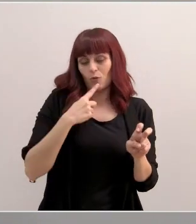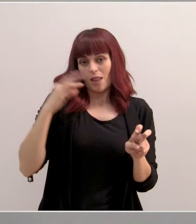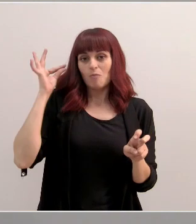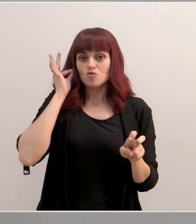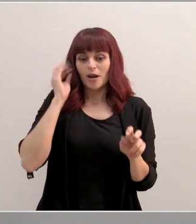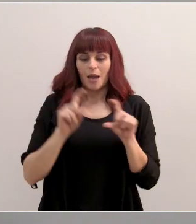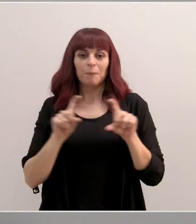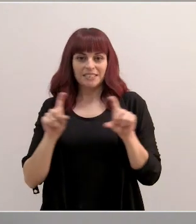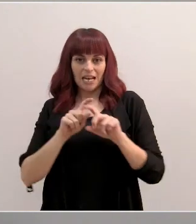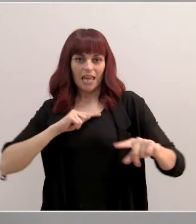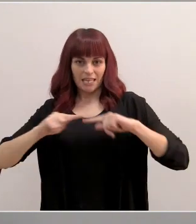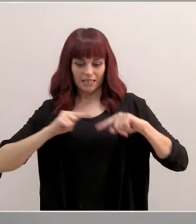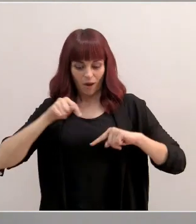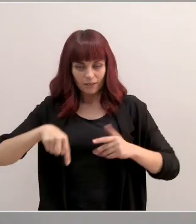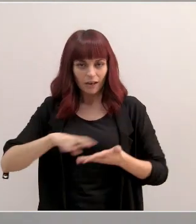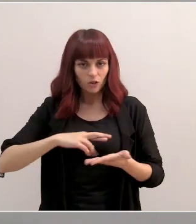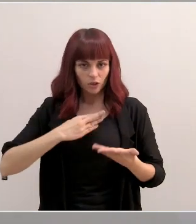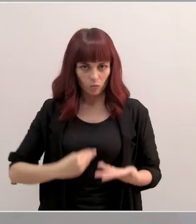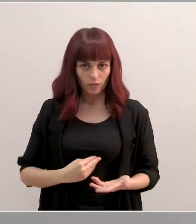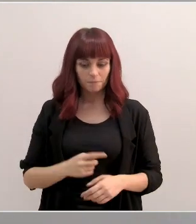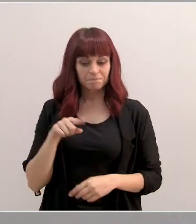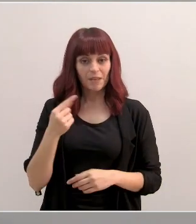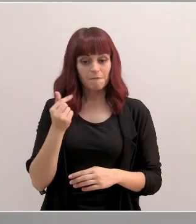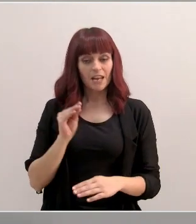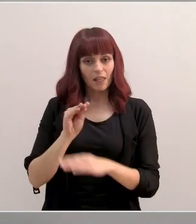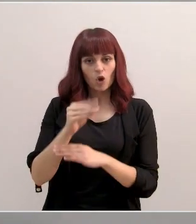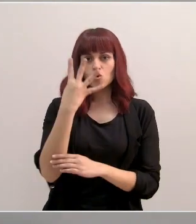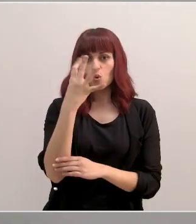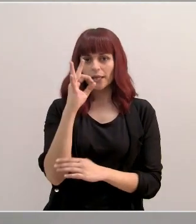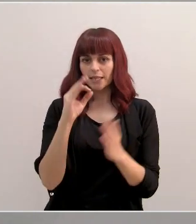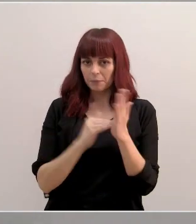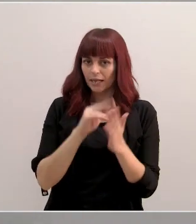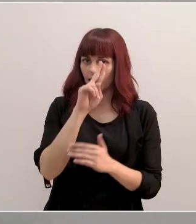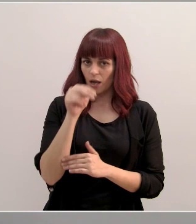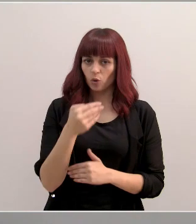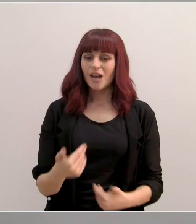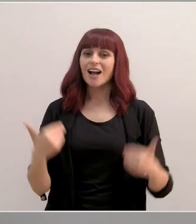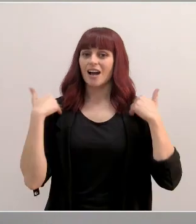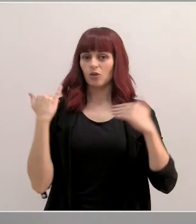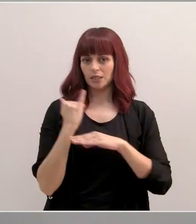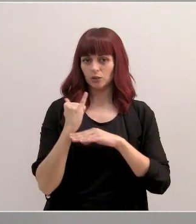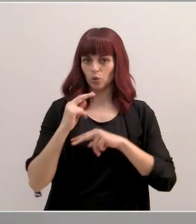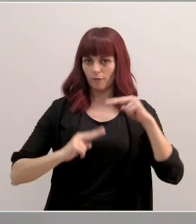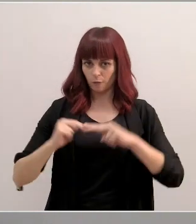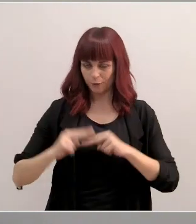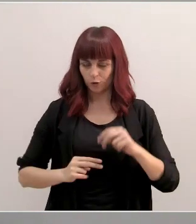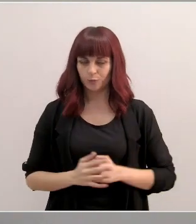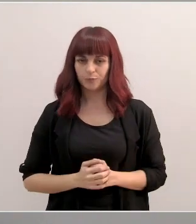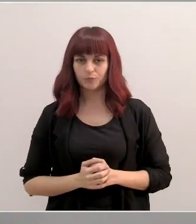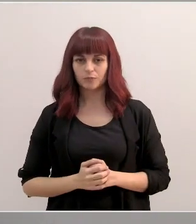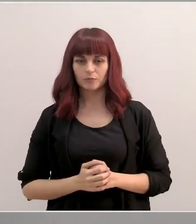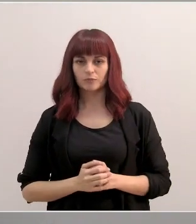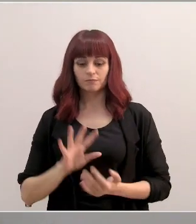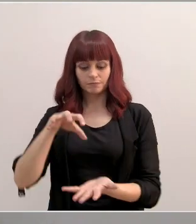y directiva en la región y contará con una financiación de 40.000 euros a cargo del Instituto de Fomento. La